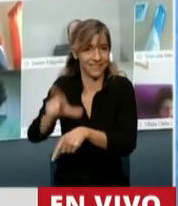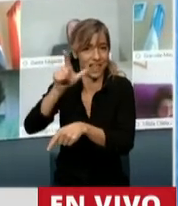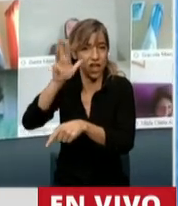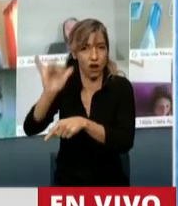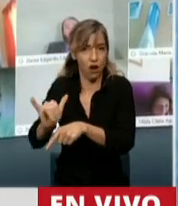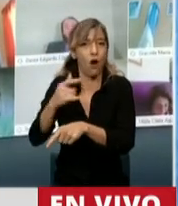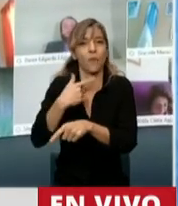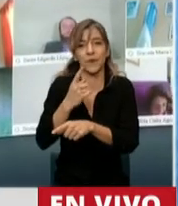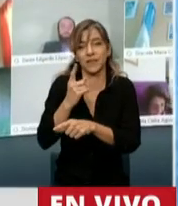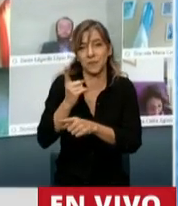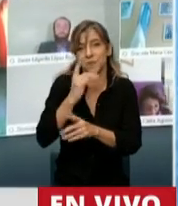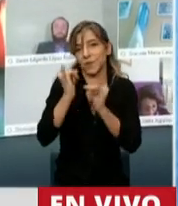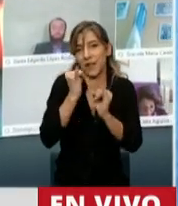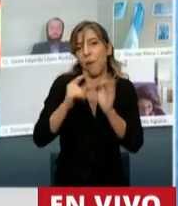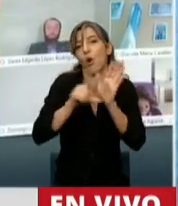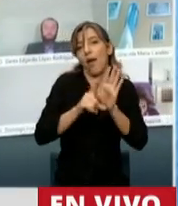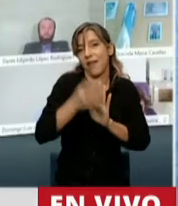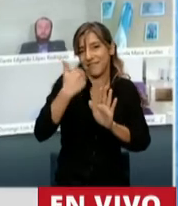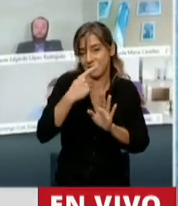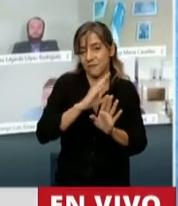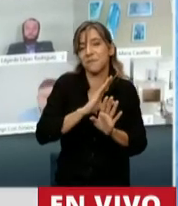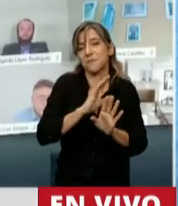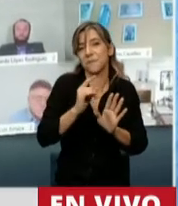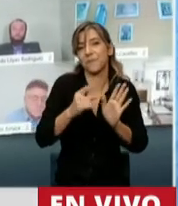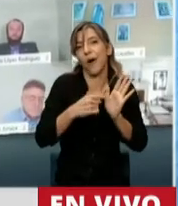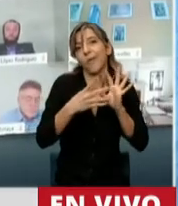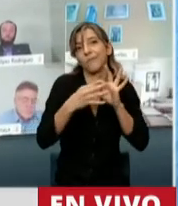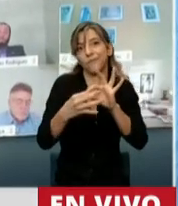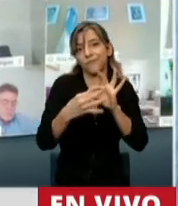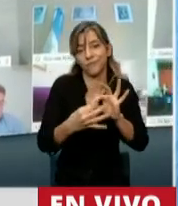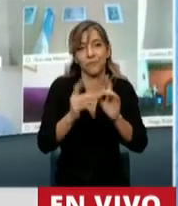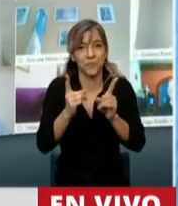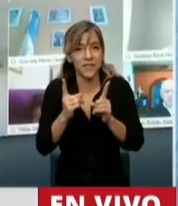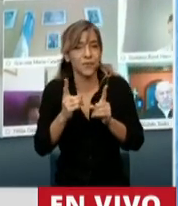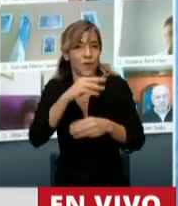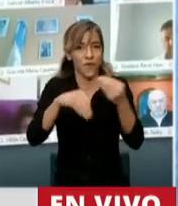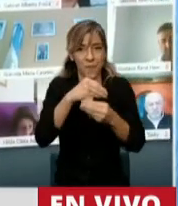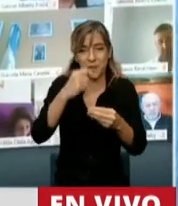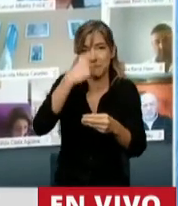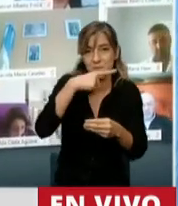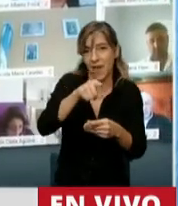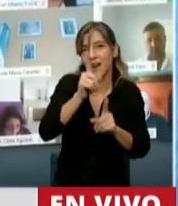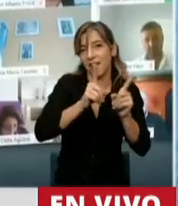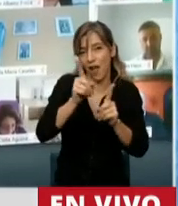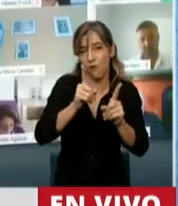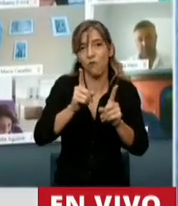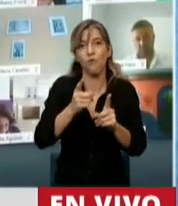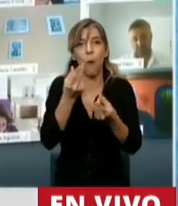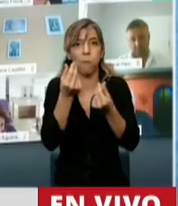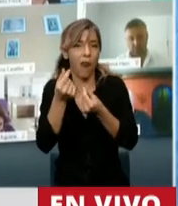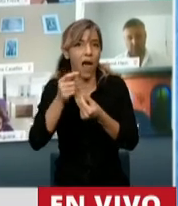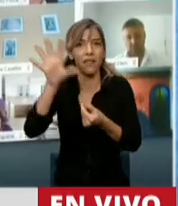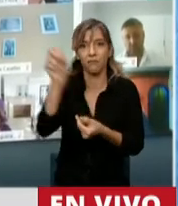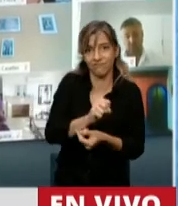de funcionarios de Macri, de la época de Mauricio Macri, que ingresaron al blanqueo, y yo aclaro, en esa ley 27